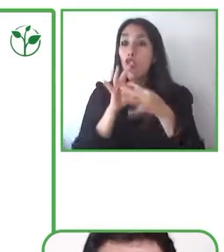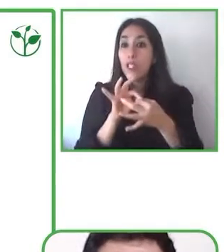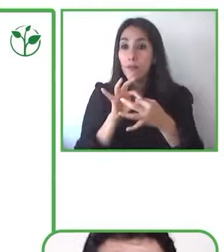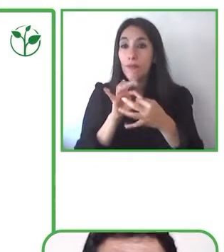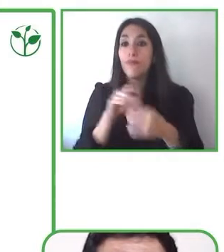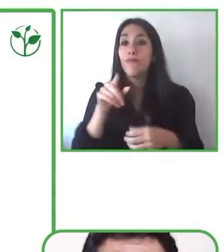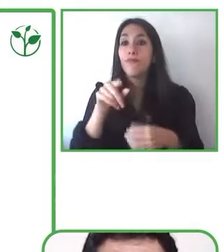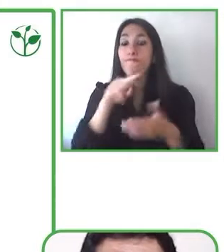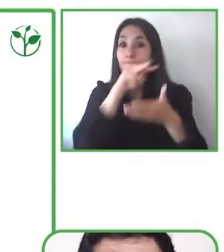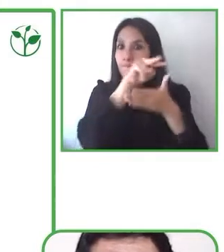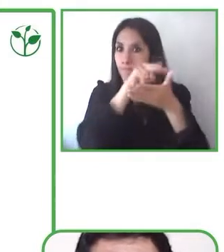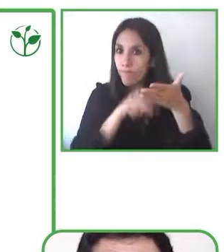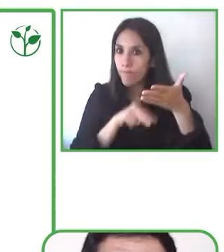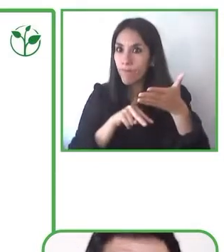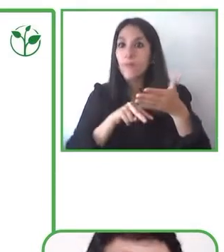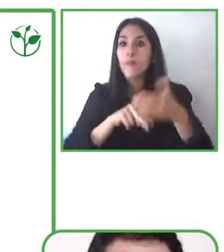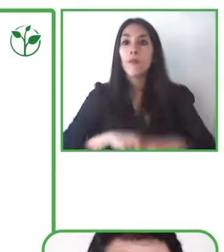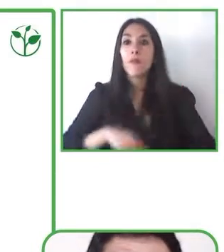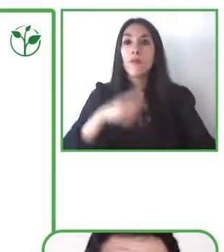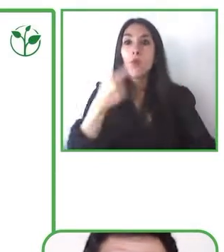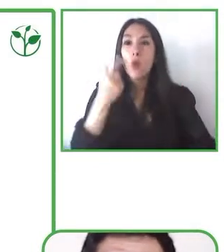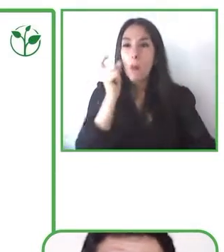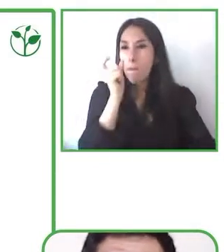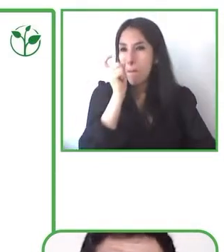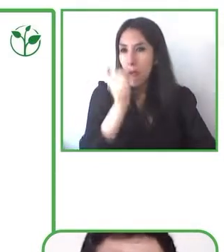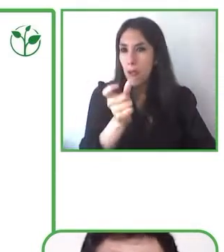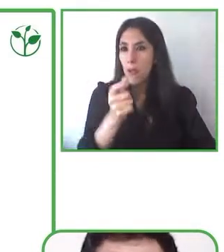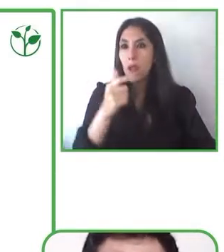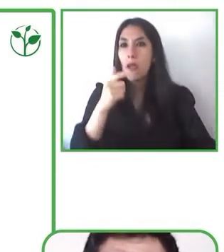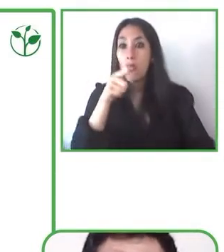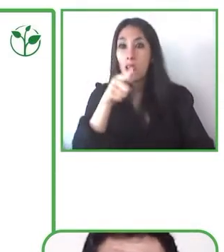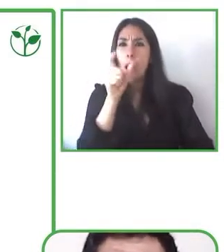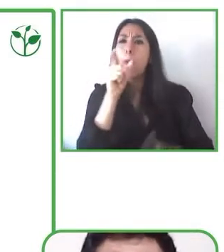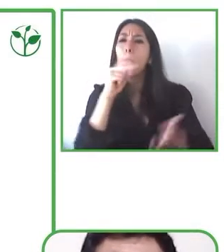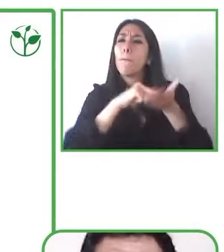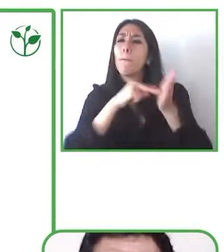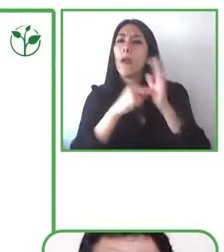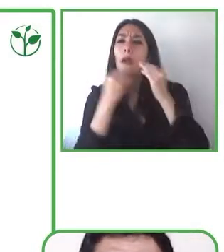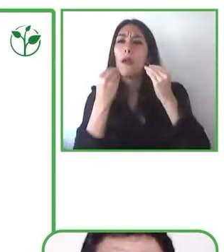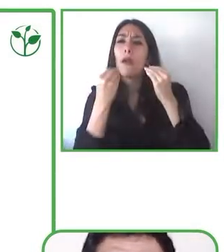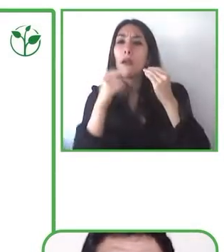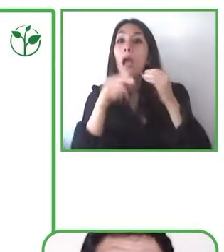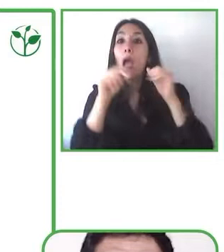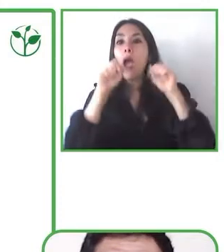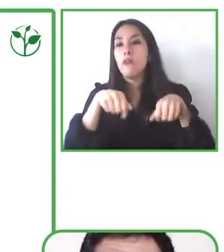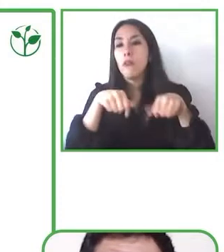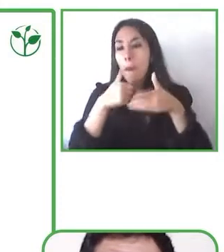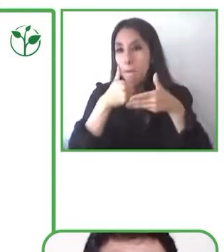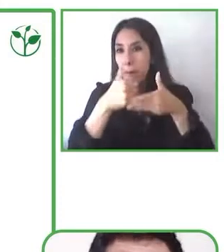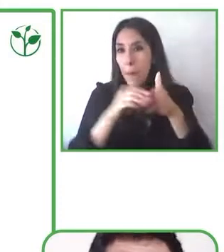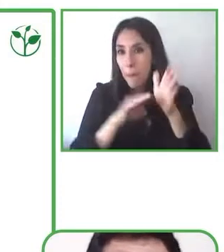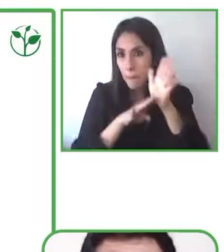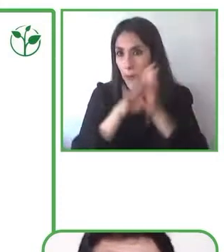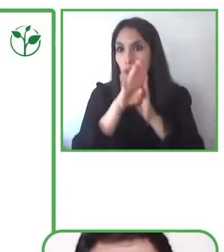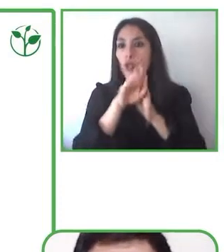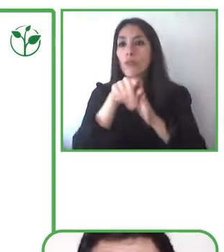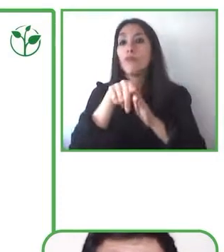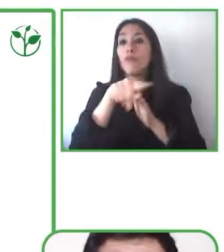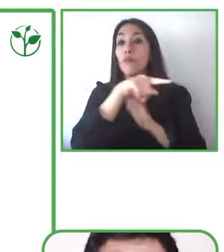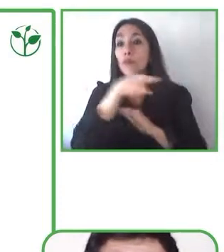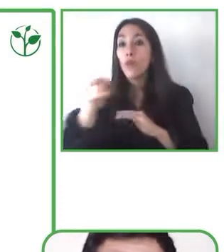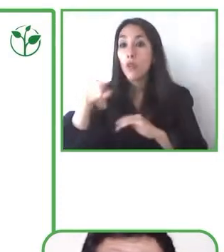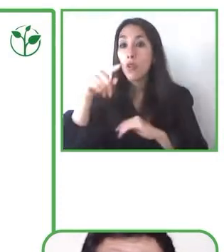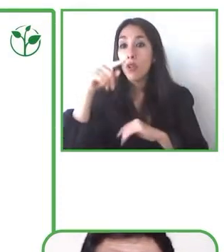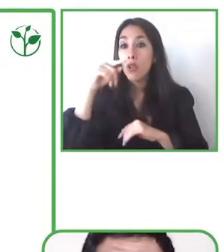el desarrollo de la lectura y especialmente también entonces estas dificultades. Lo que ocurre entonces es que los